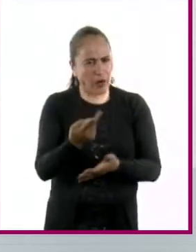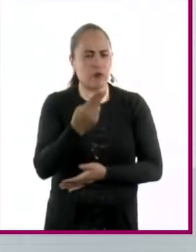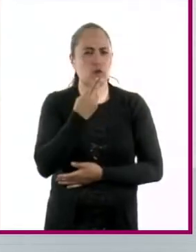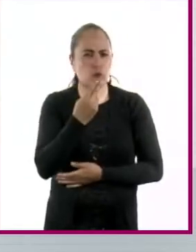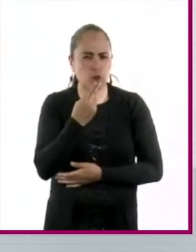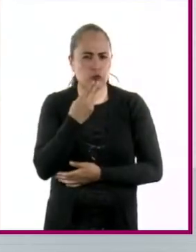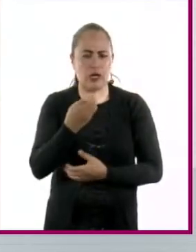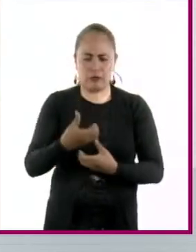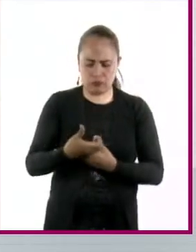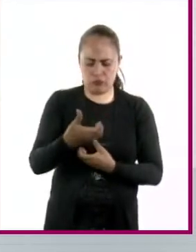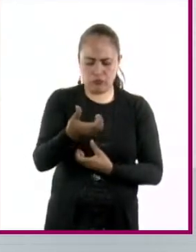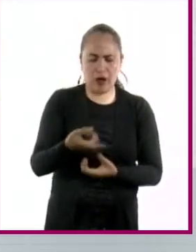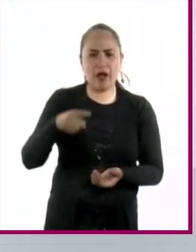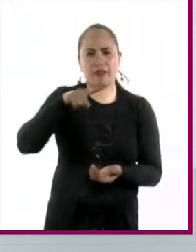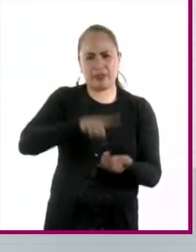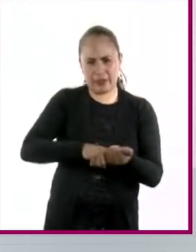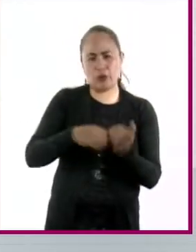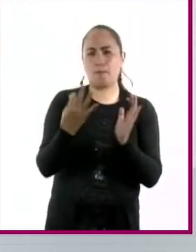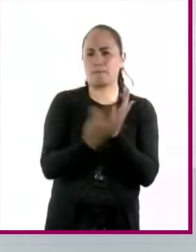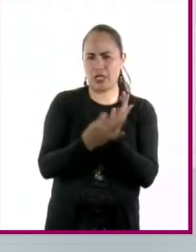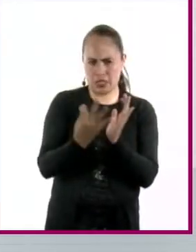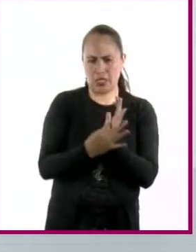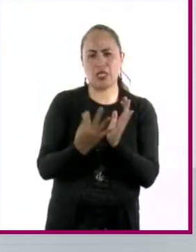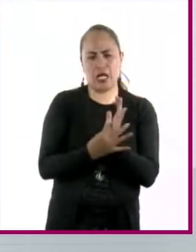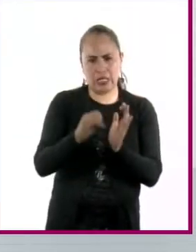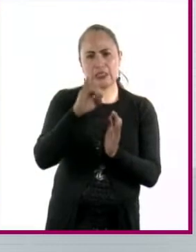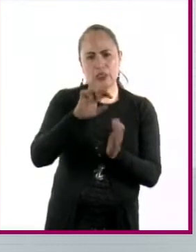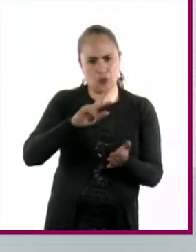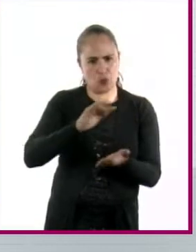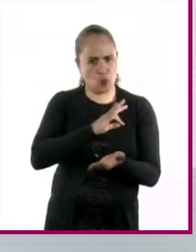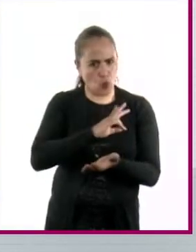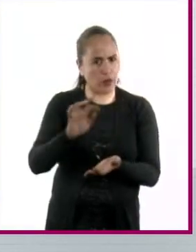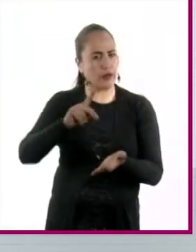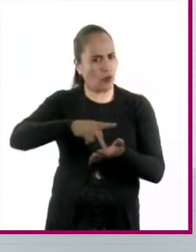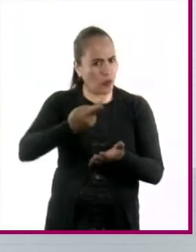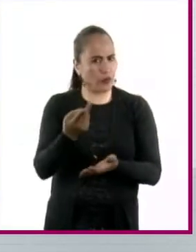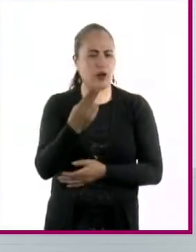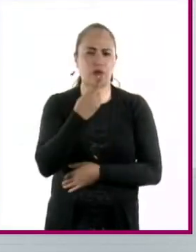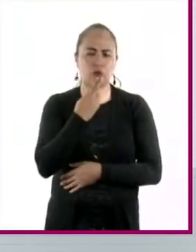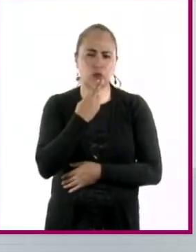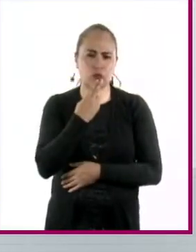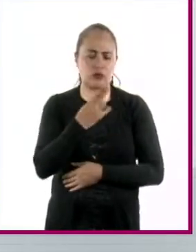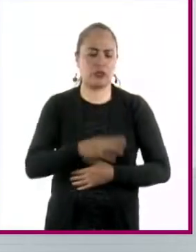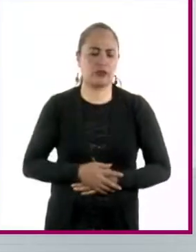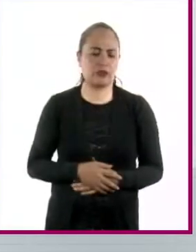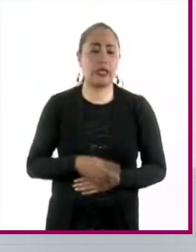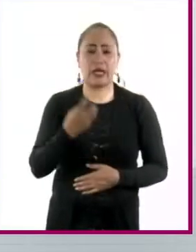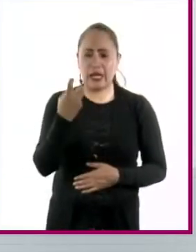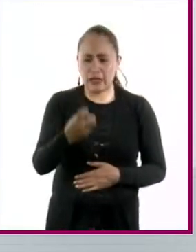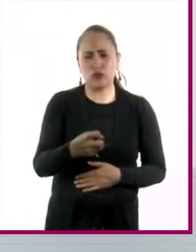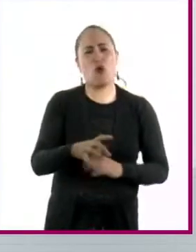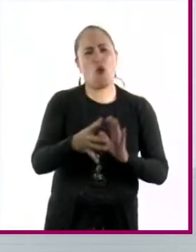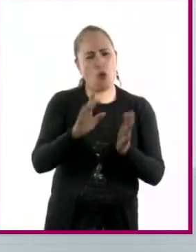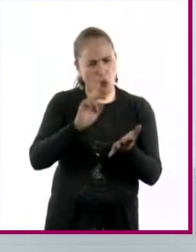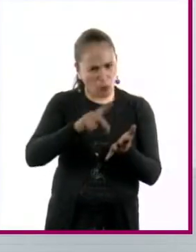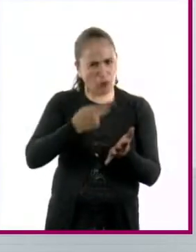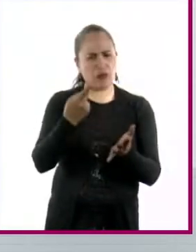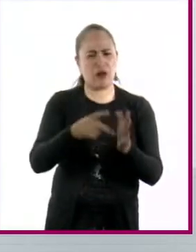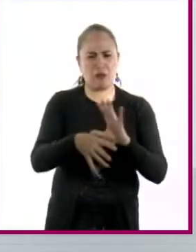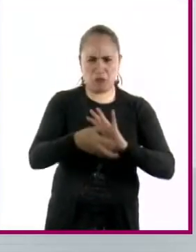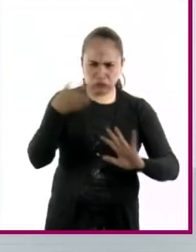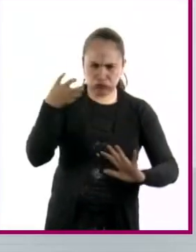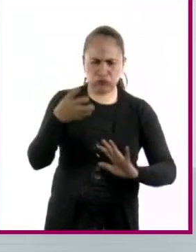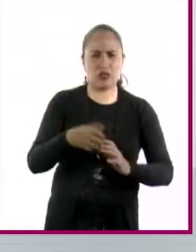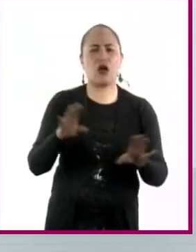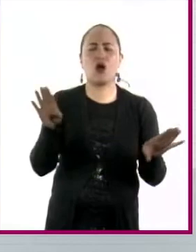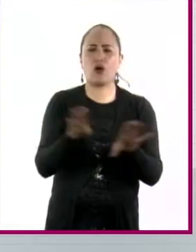tu celular está lleno de metales pesados que se pueden reciclar. Y se pueden extraer estos minerales a partir de